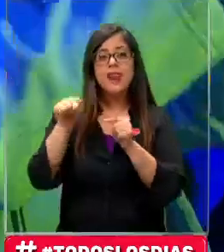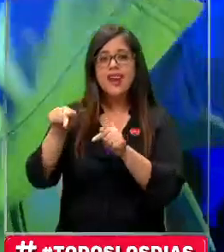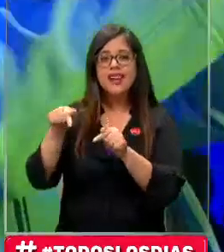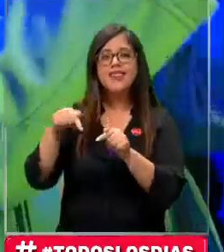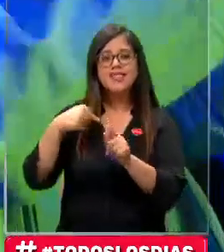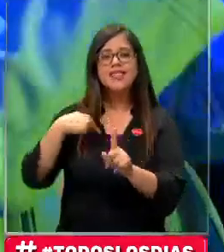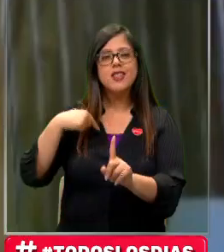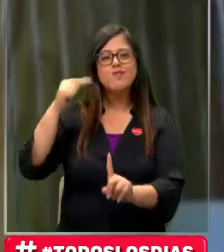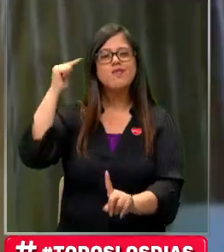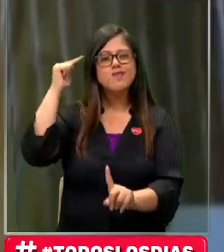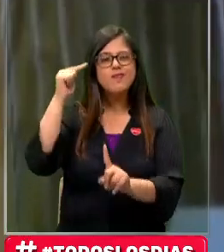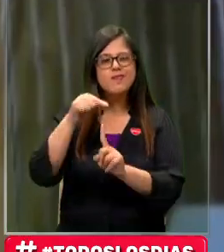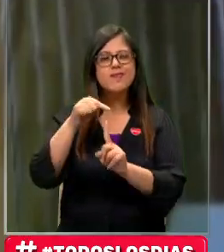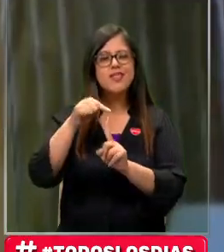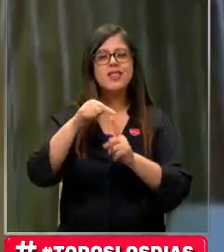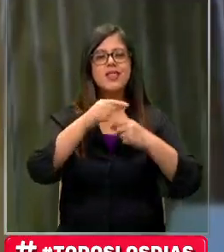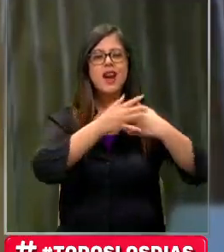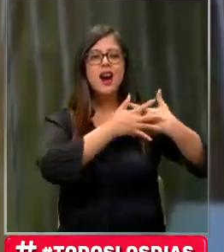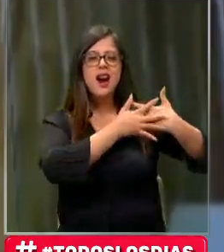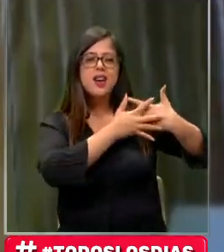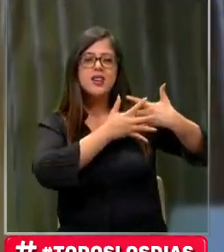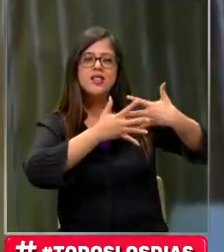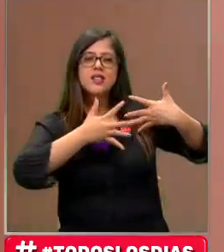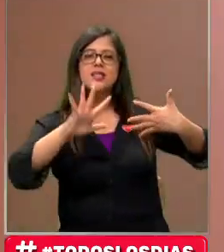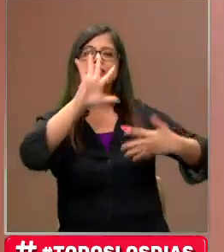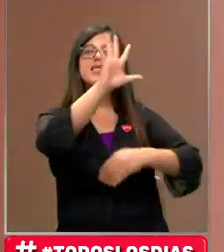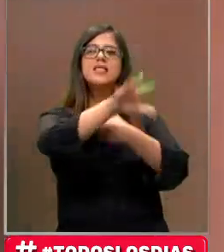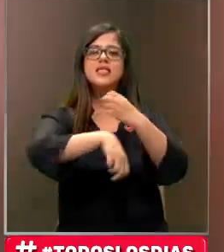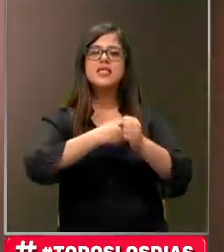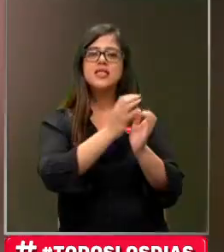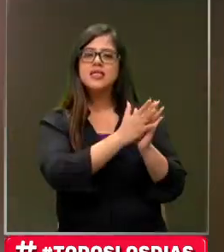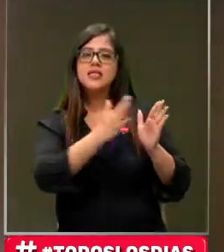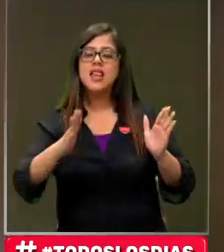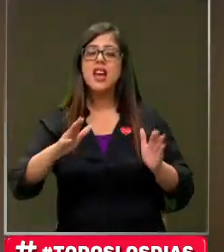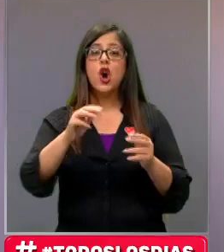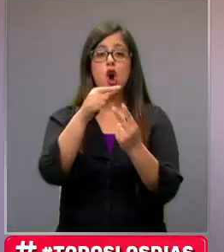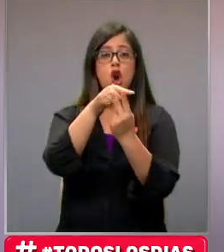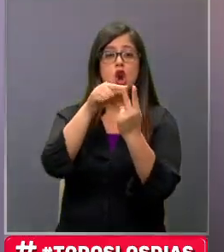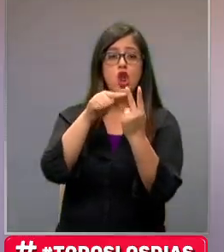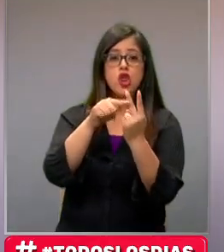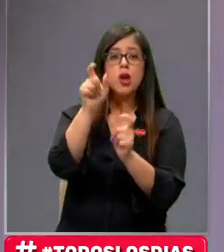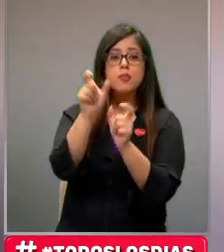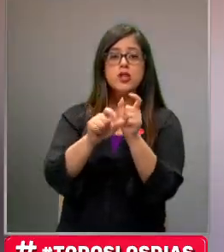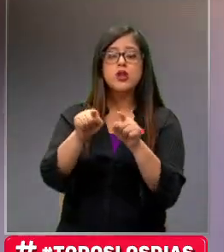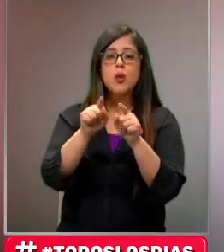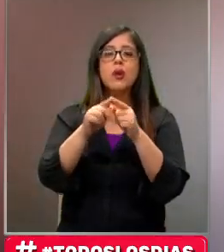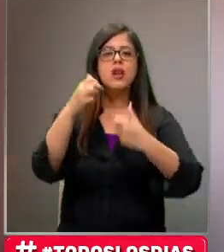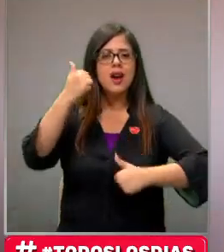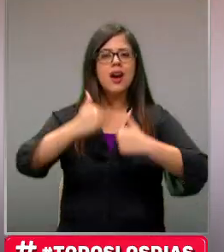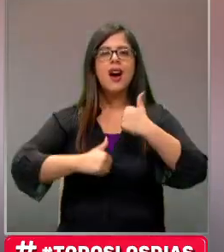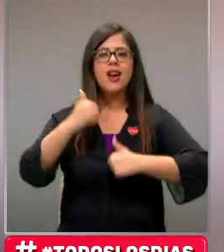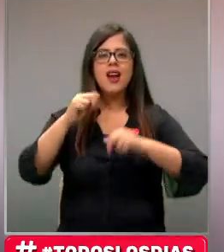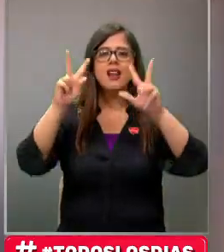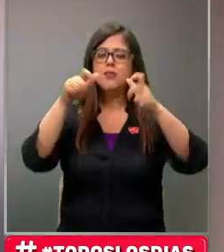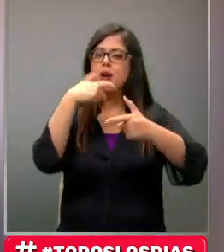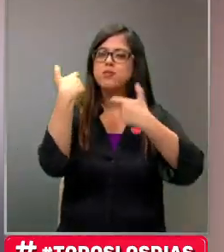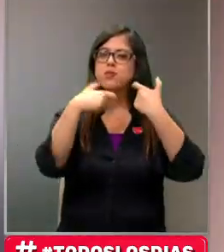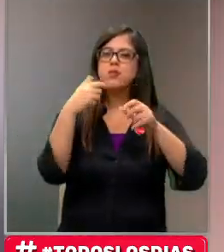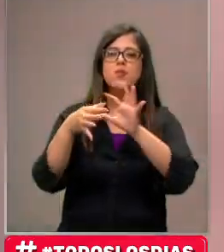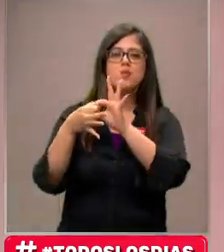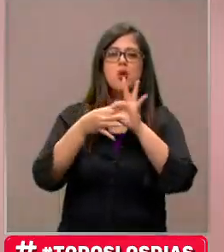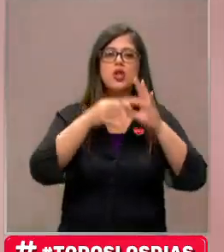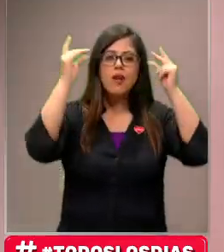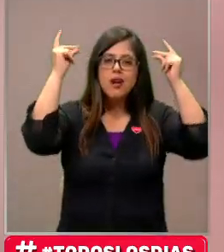de aquí a cinco años. Lucho y Oscar que han logrado construir una carrera en el humor gracias a su